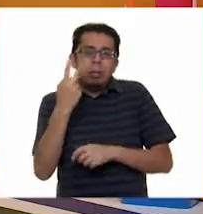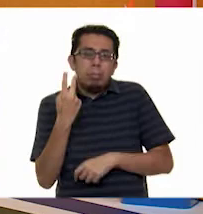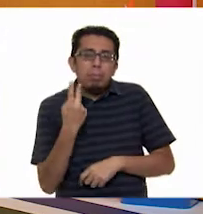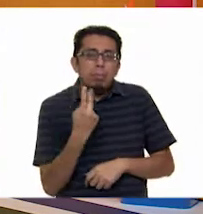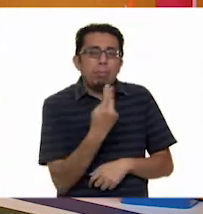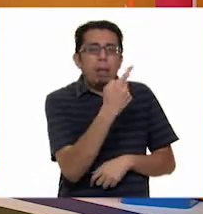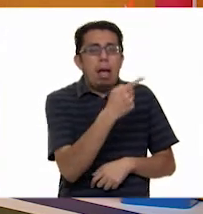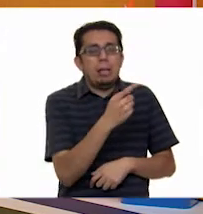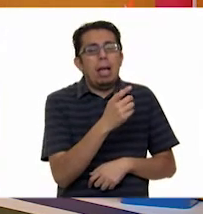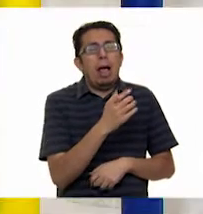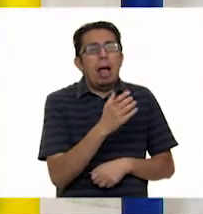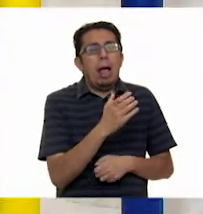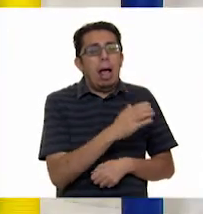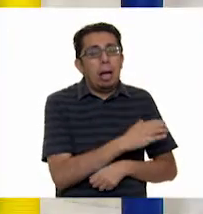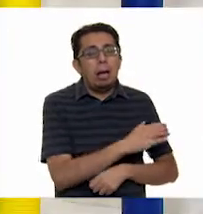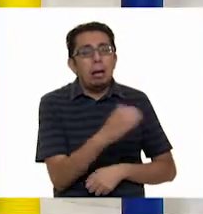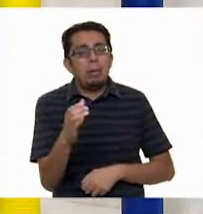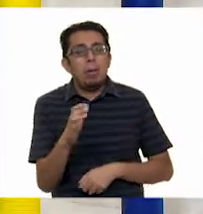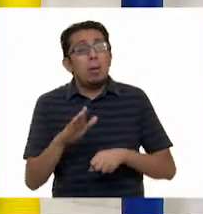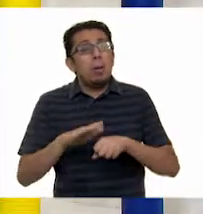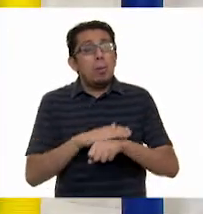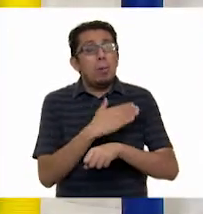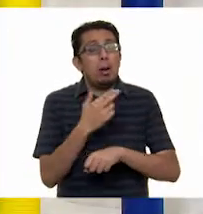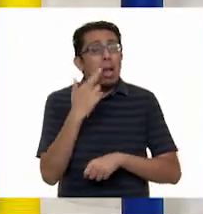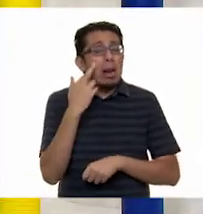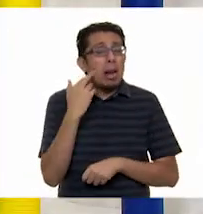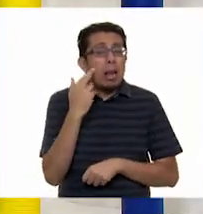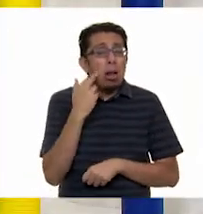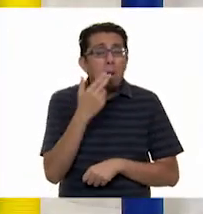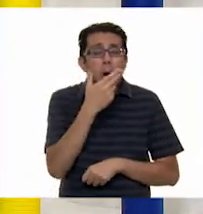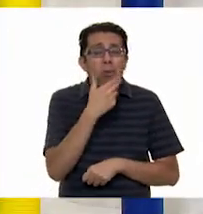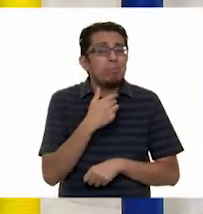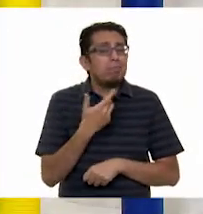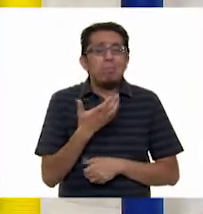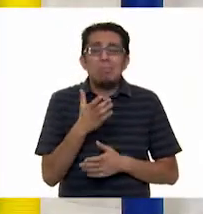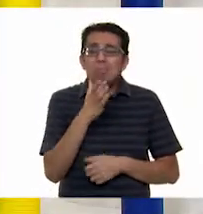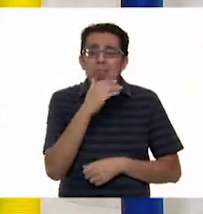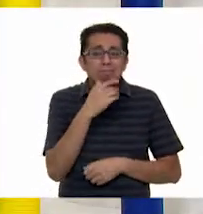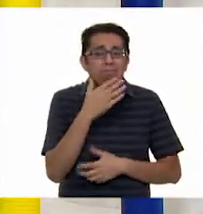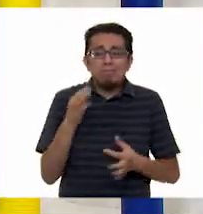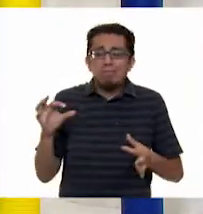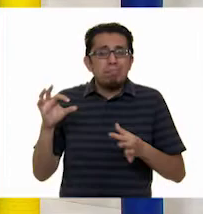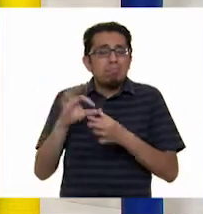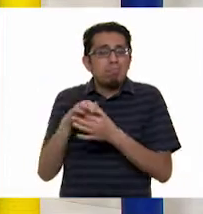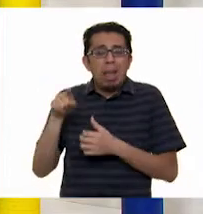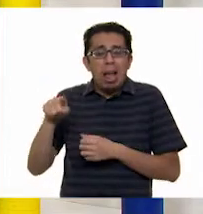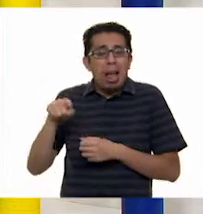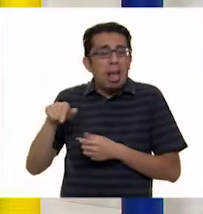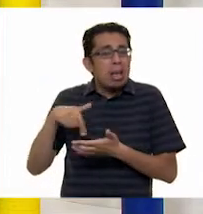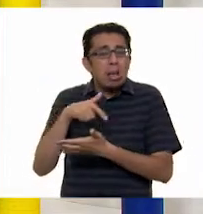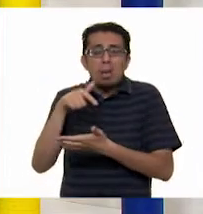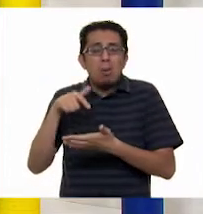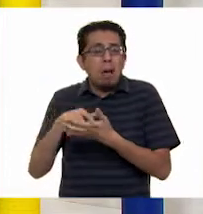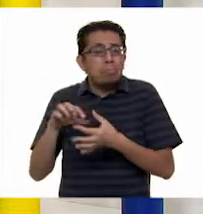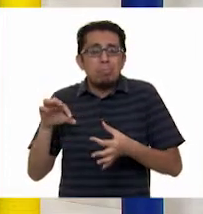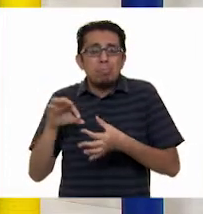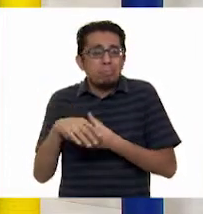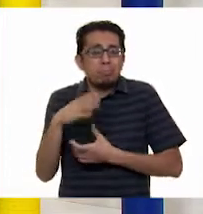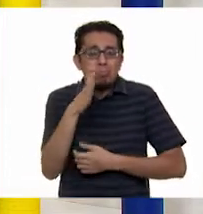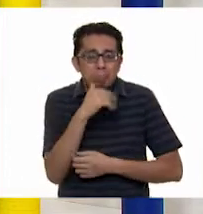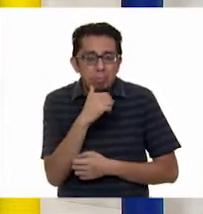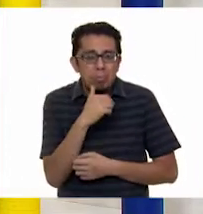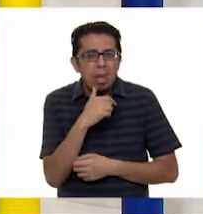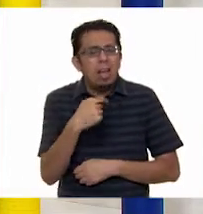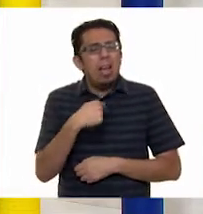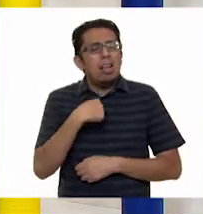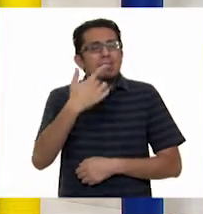Así es, porque al ratoncito le costaba mucho trabajo adaptarse ahí, no podía, no se hallaba. Como que ya